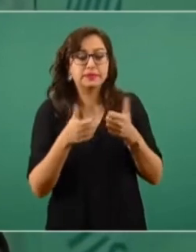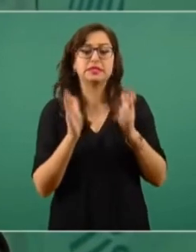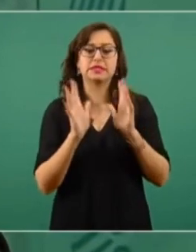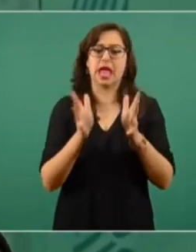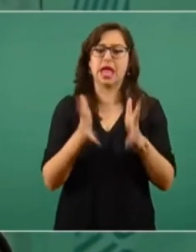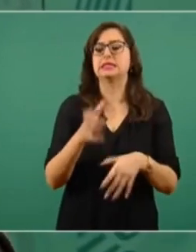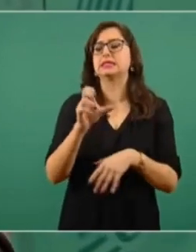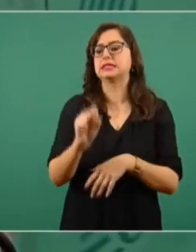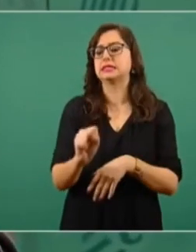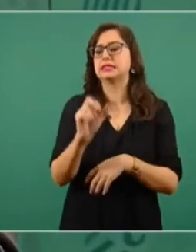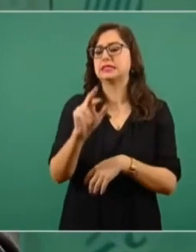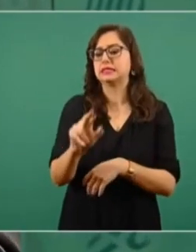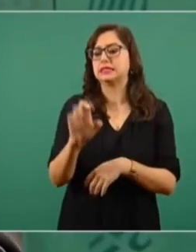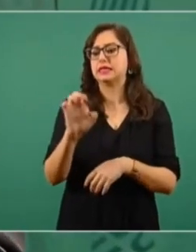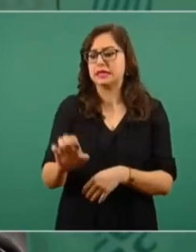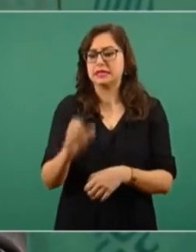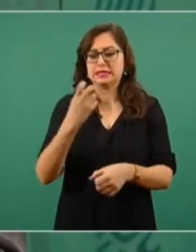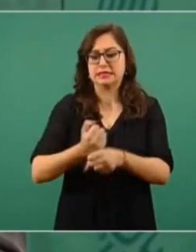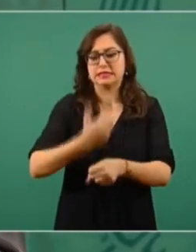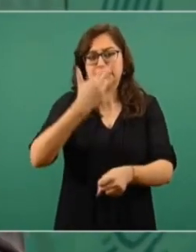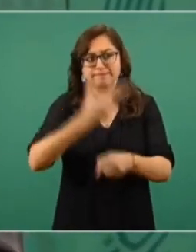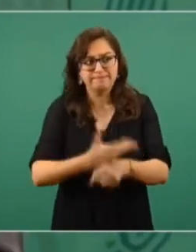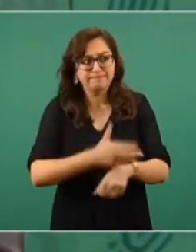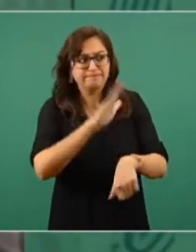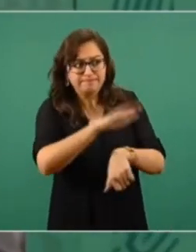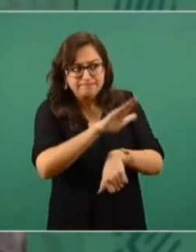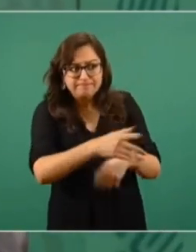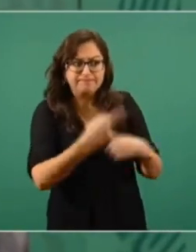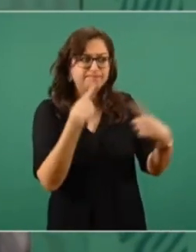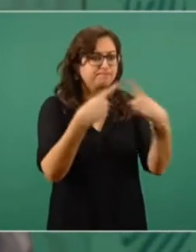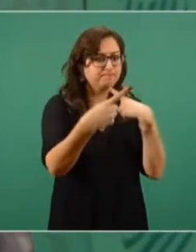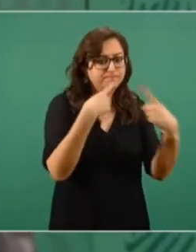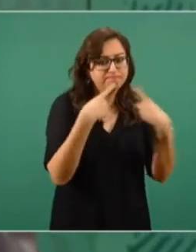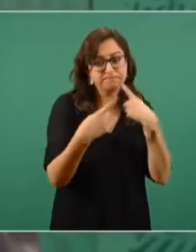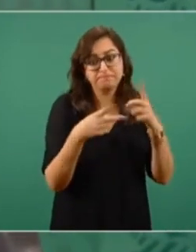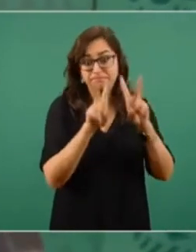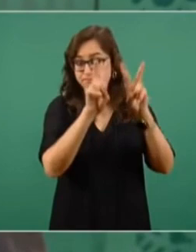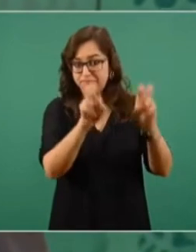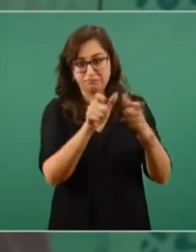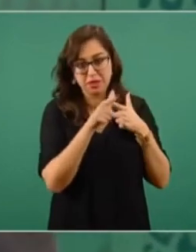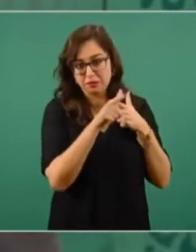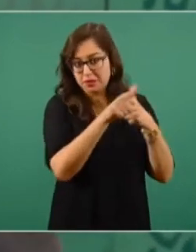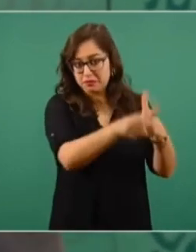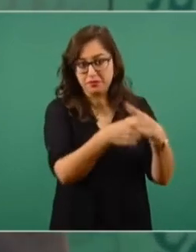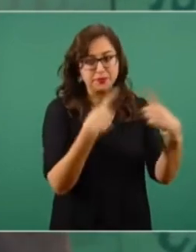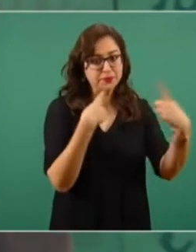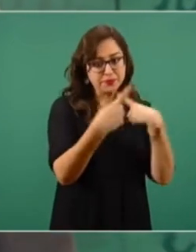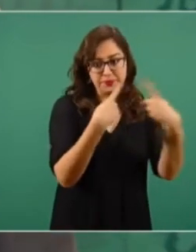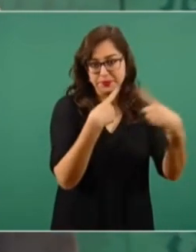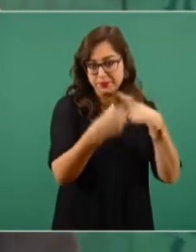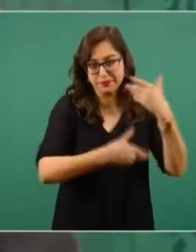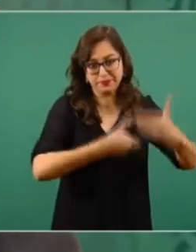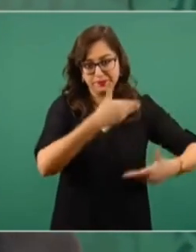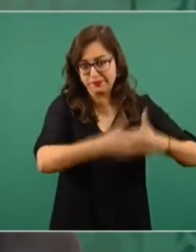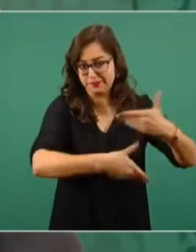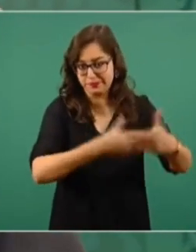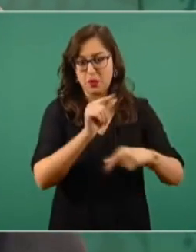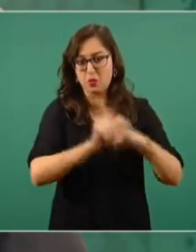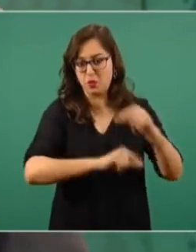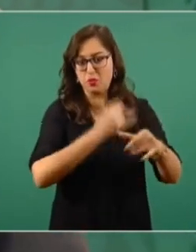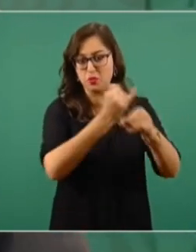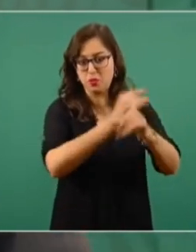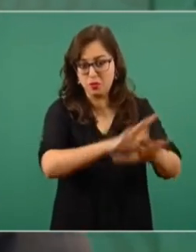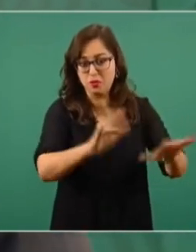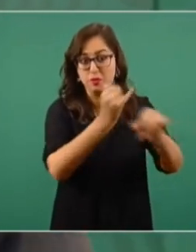está ocupándose de este asunto y se va a estar informando.